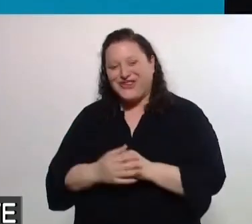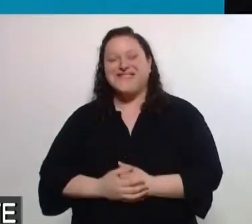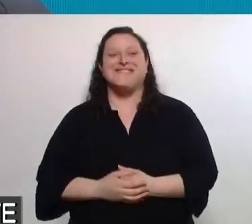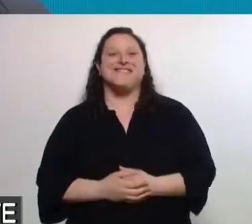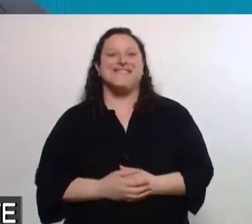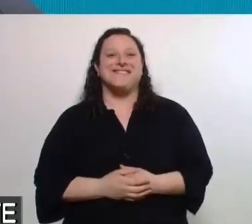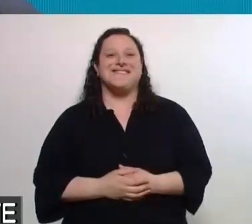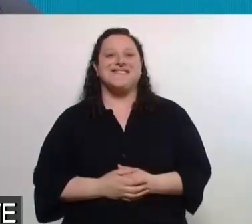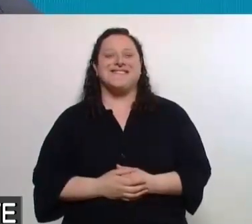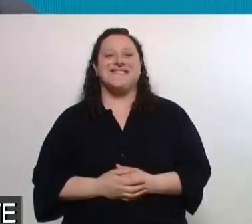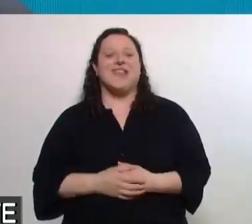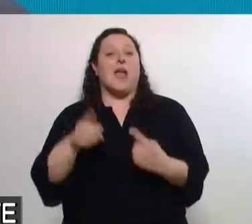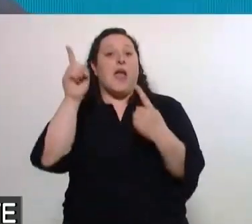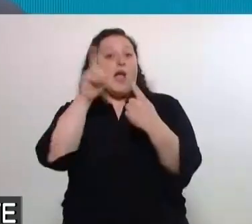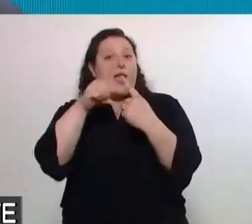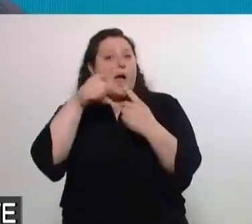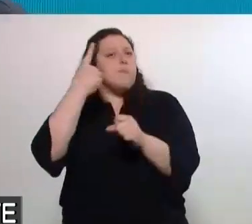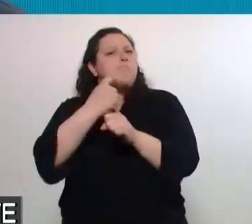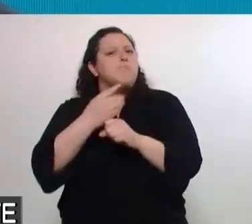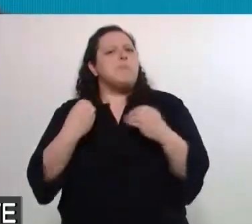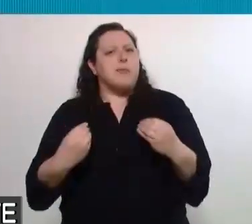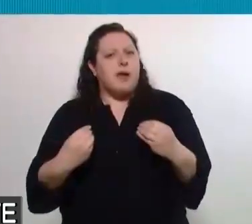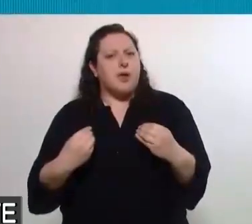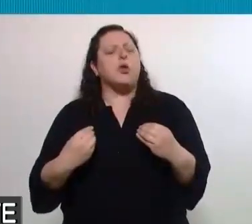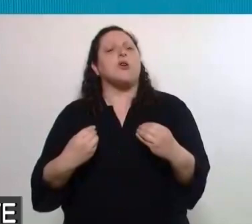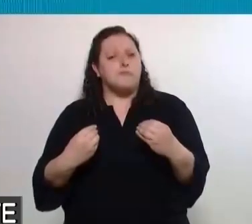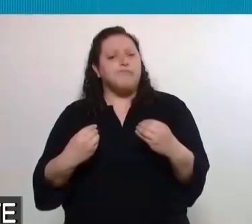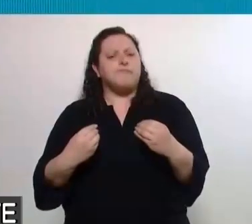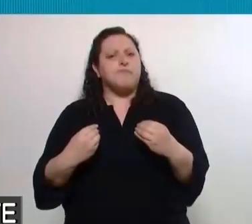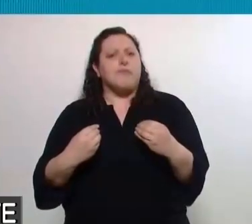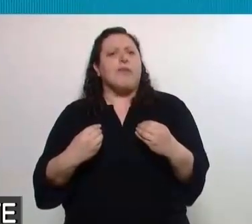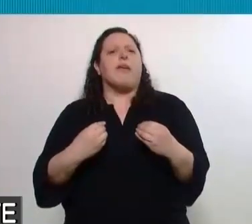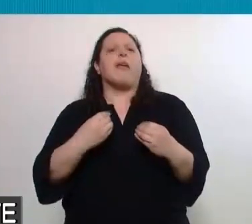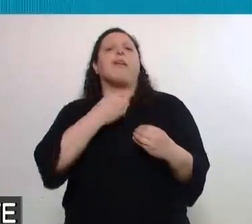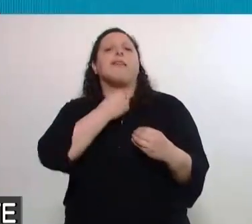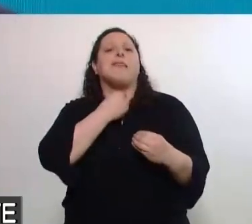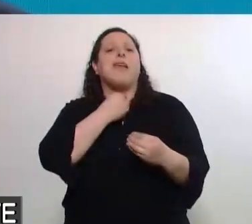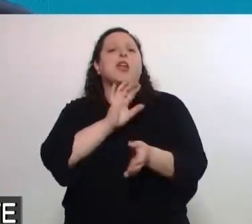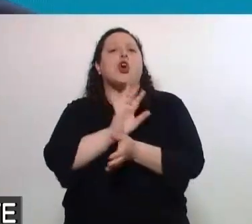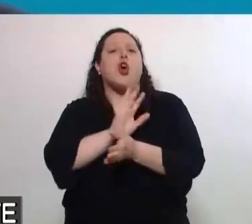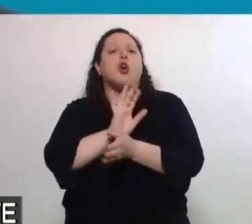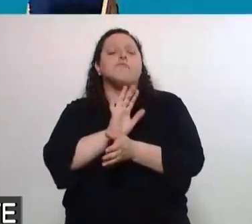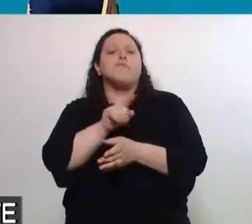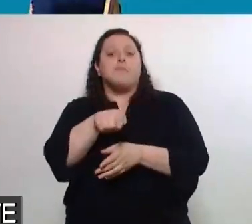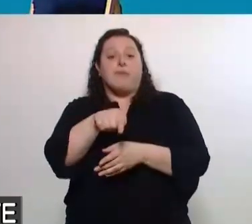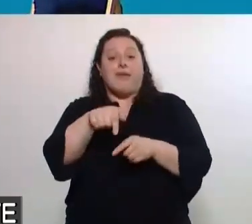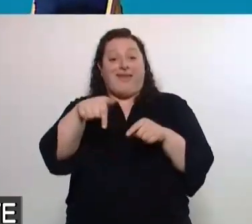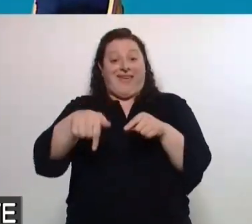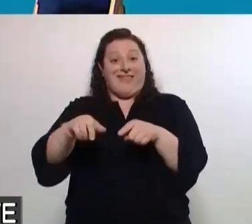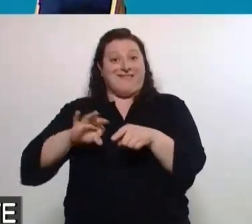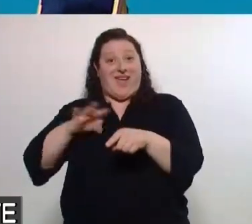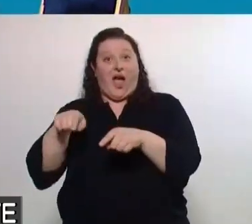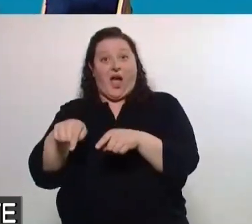Lo primero que quiero es establecer la prórroga automática de este fin de año para que